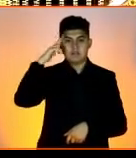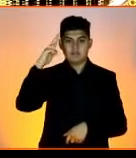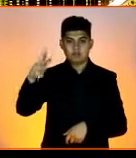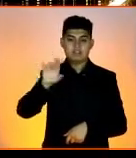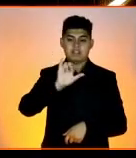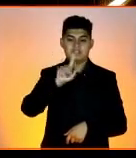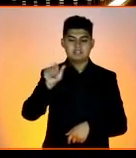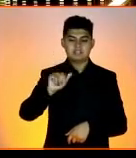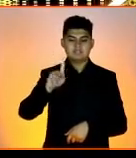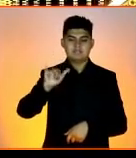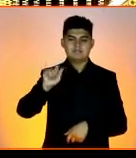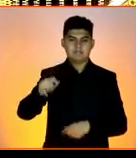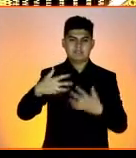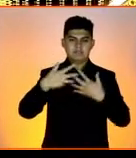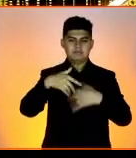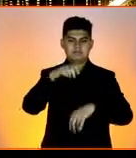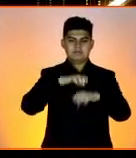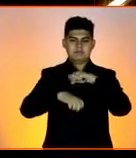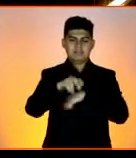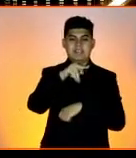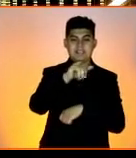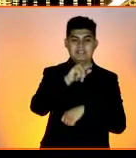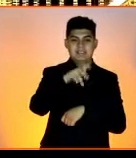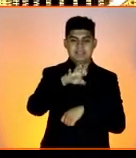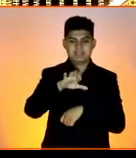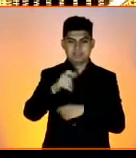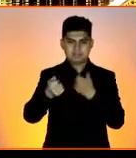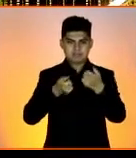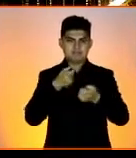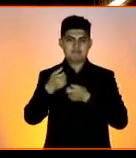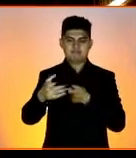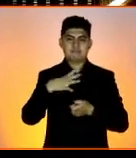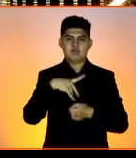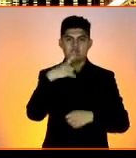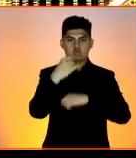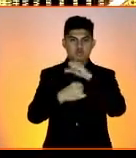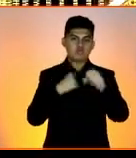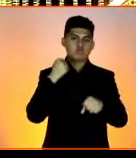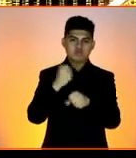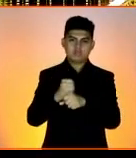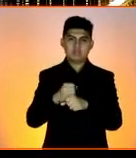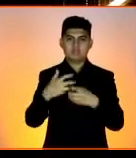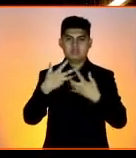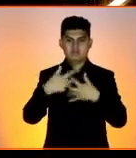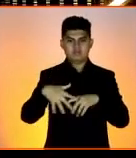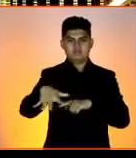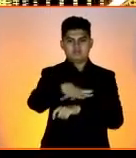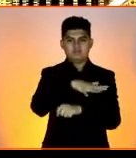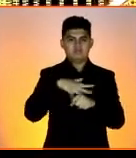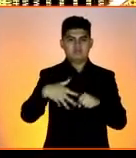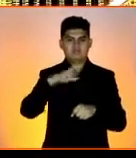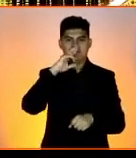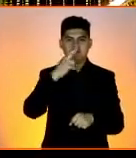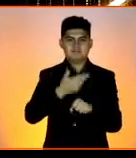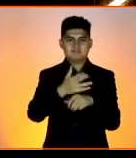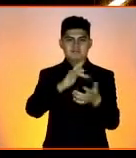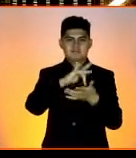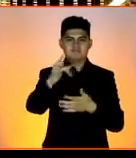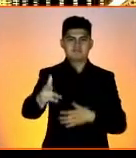soy Elizabeth Velázquez, de la empresa Net Logística, y llevamos un año siendo una empresa socialmente responsable. Gracias.